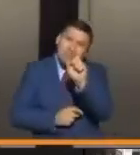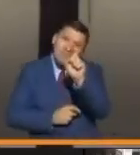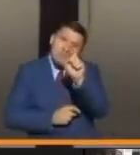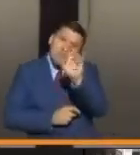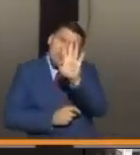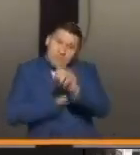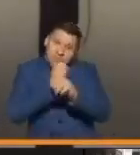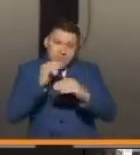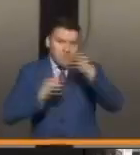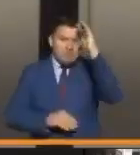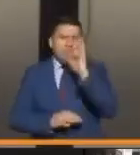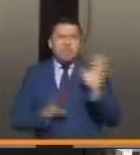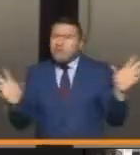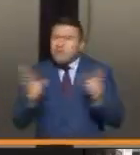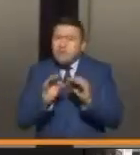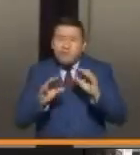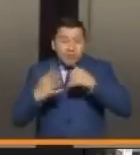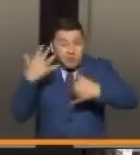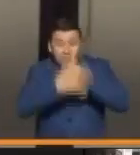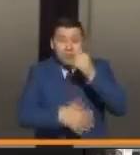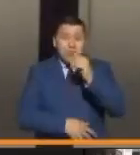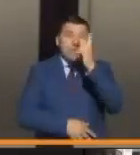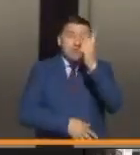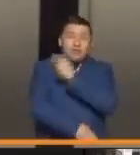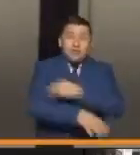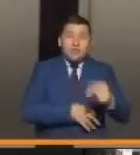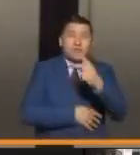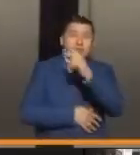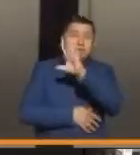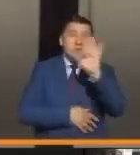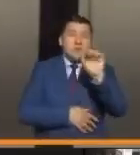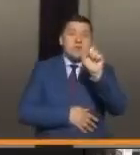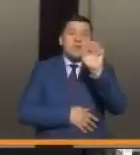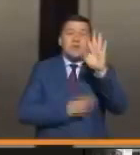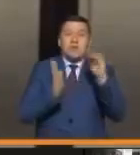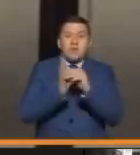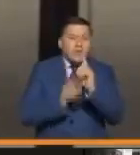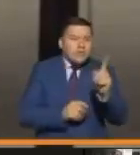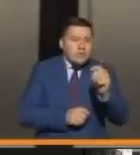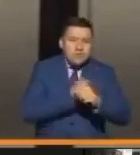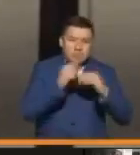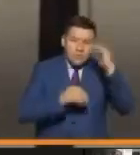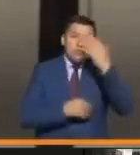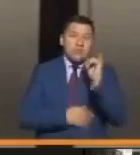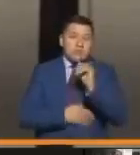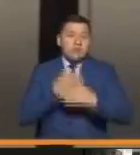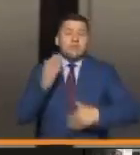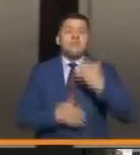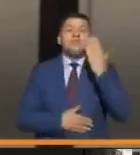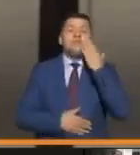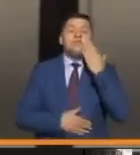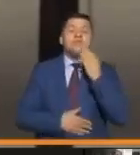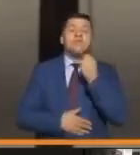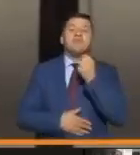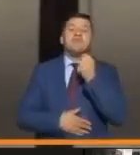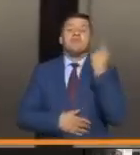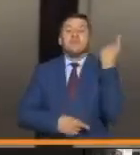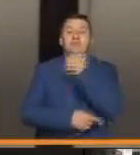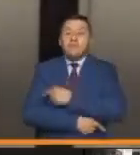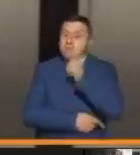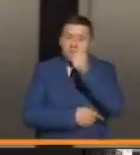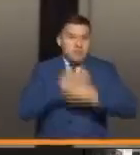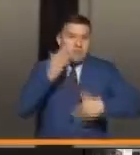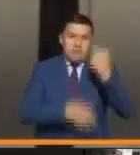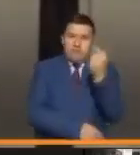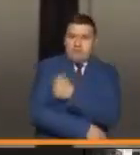Colombia 2.564.000 personas. Esta vacunación se inicia a partir del día de